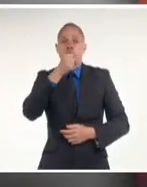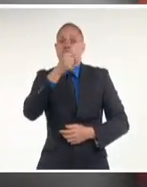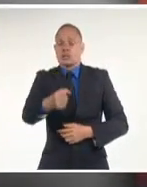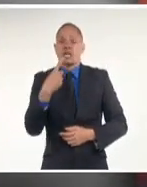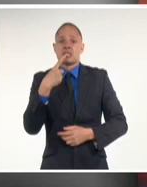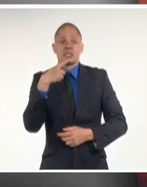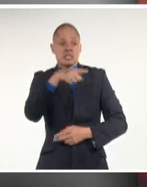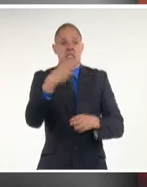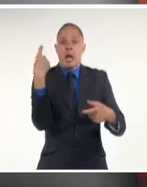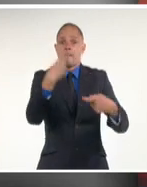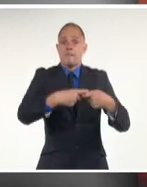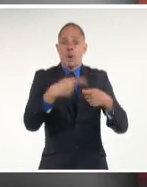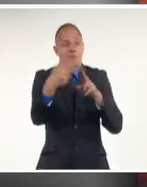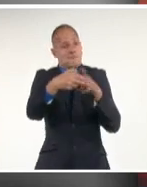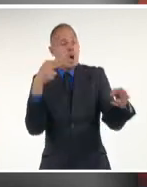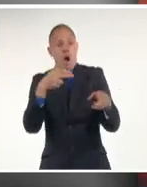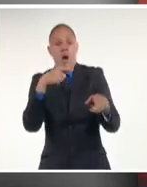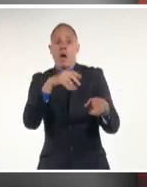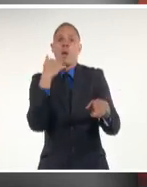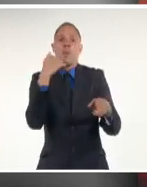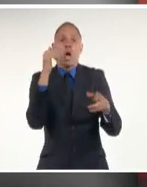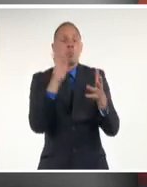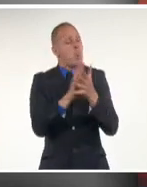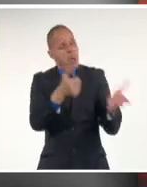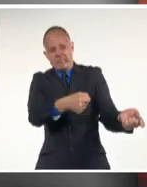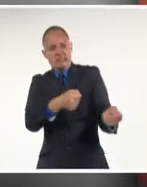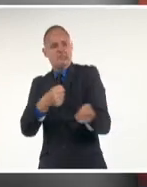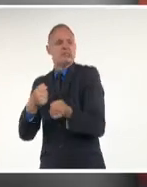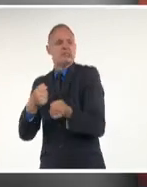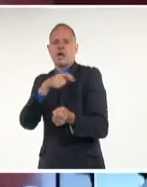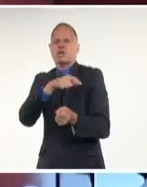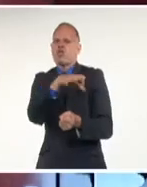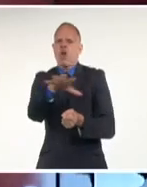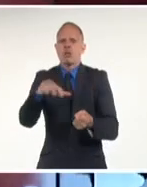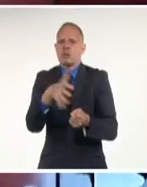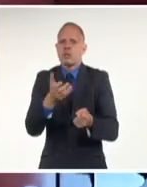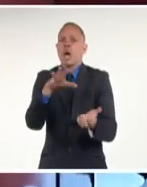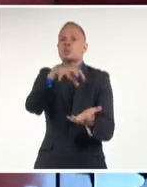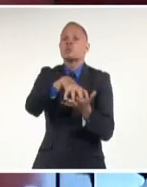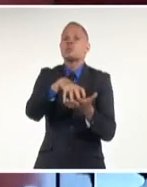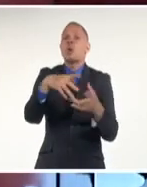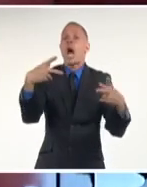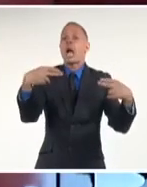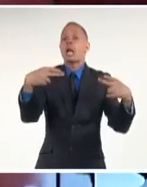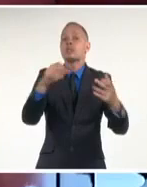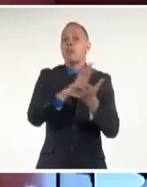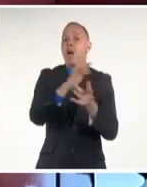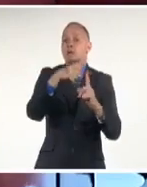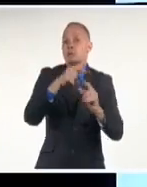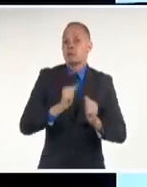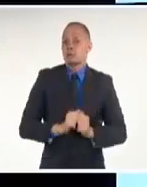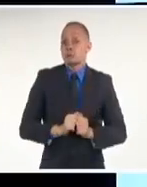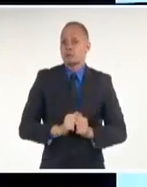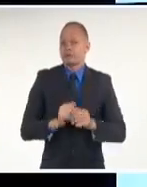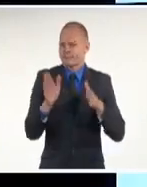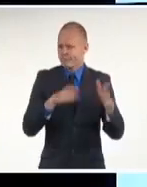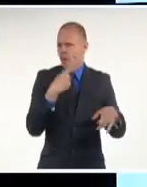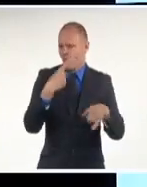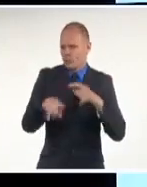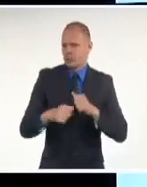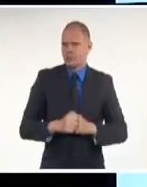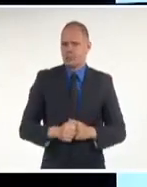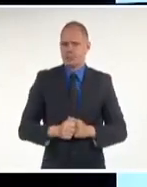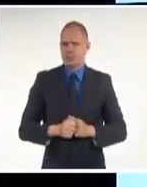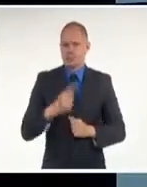y llevado a la fuerza por la policía en la ciudad de Cárdenas, en Cuba. Un titular parecido, pues encontramos en